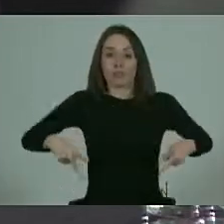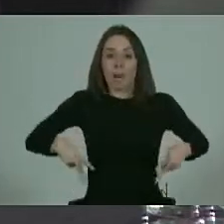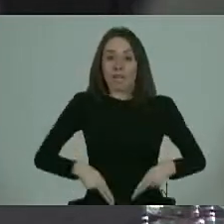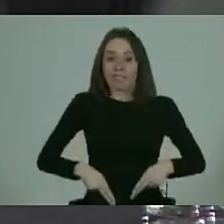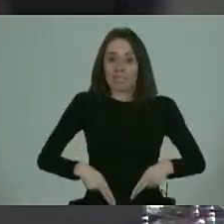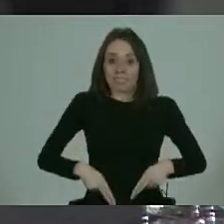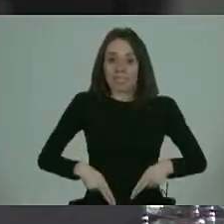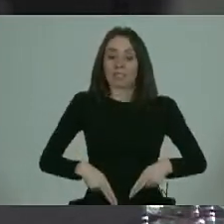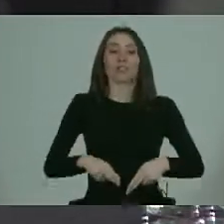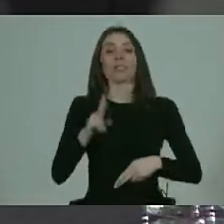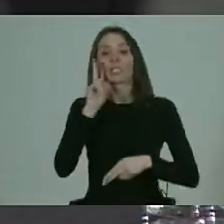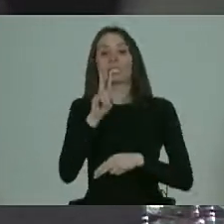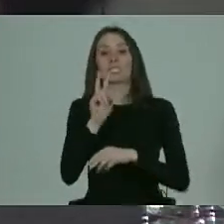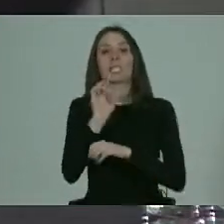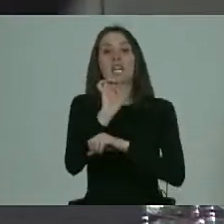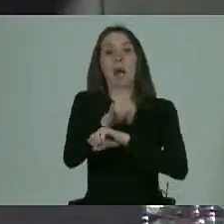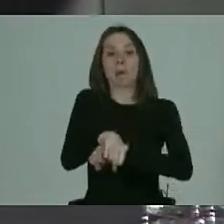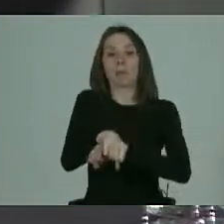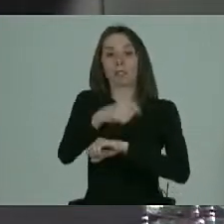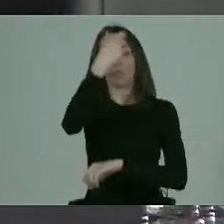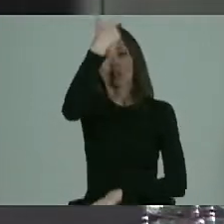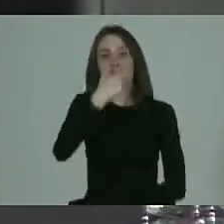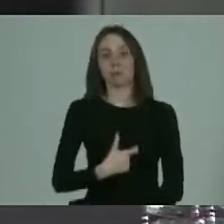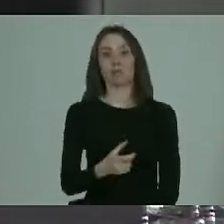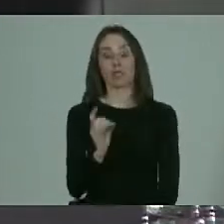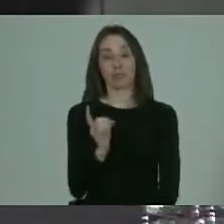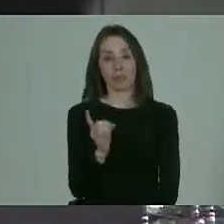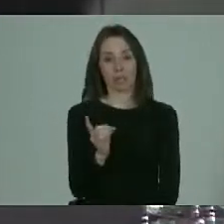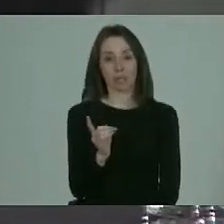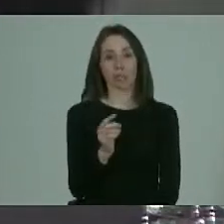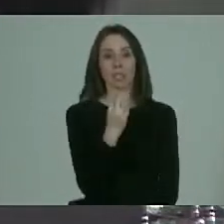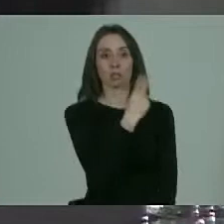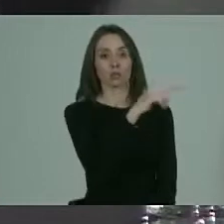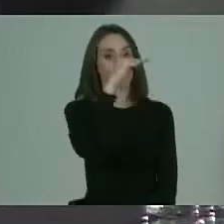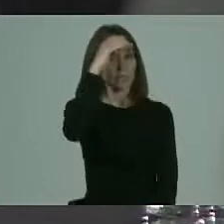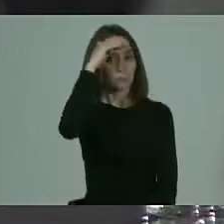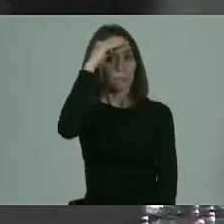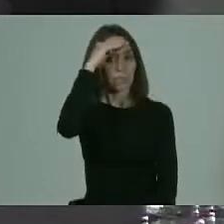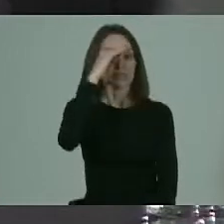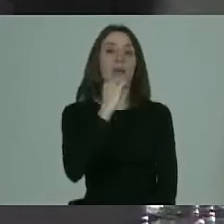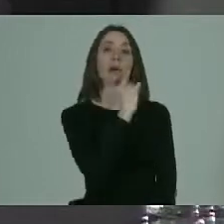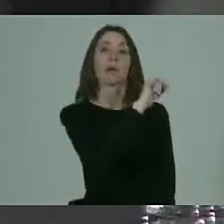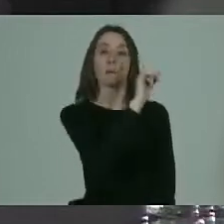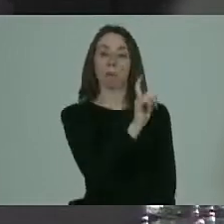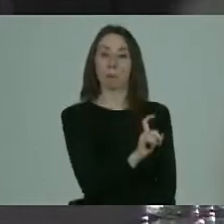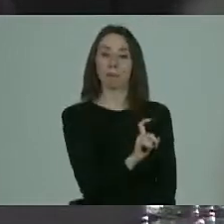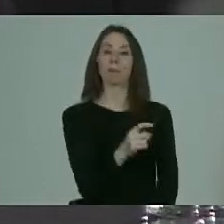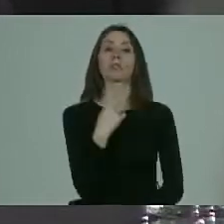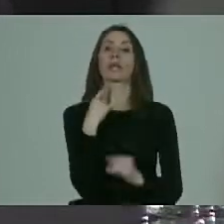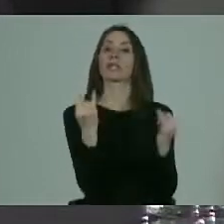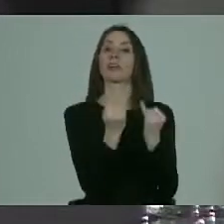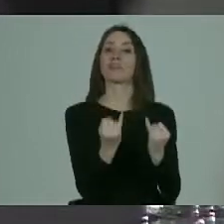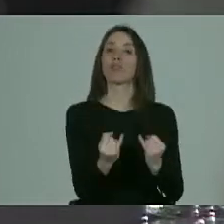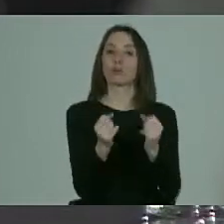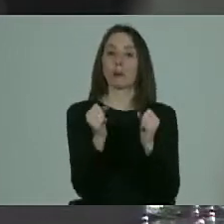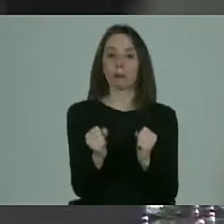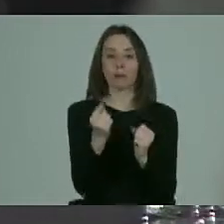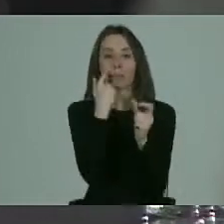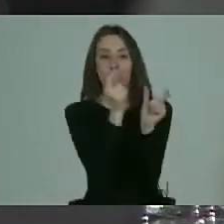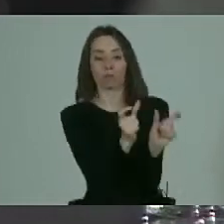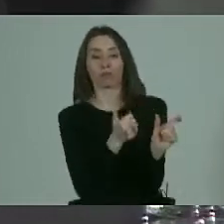sin el consentimiento de la persona con discapacidad. Desde su experiencia, la pregunta es, ¿de qué manera podemos